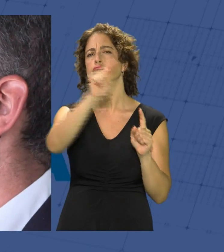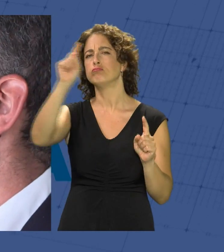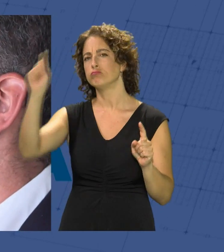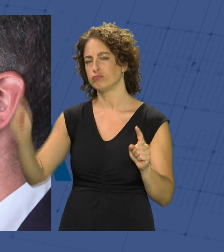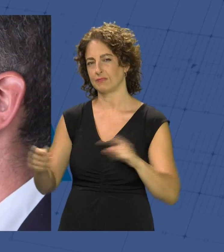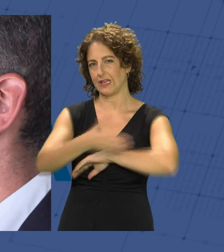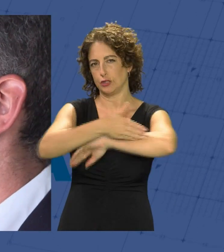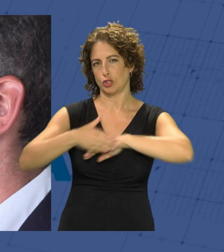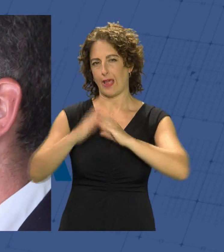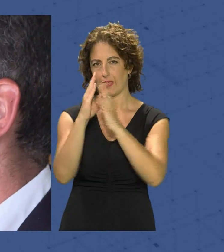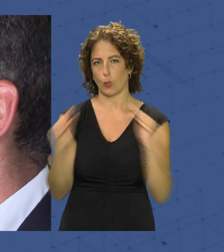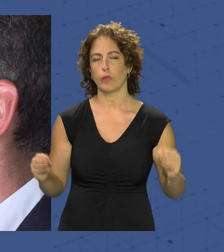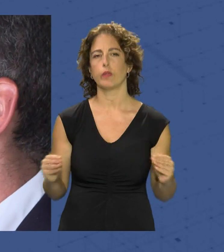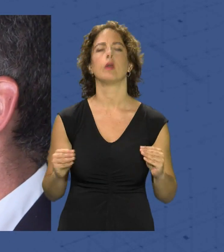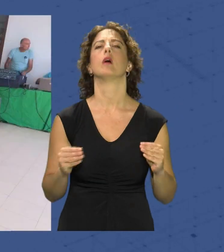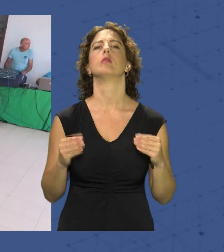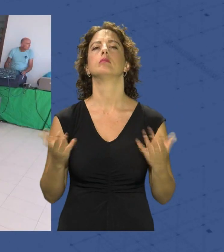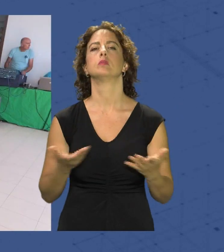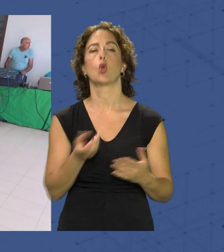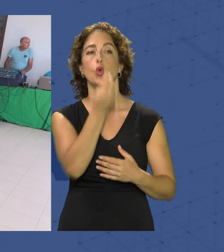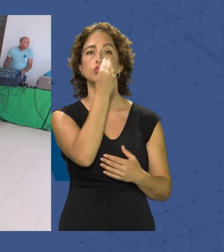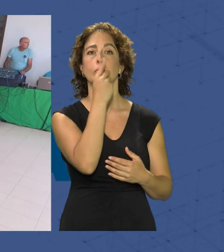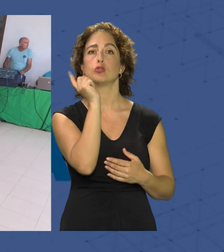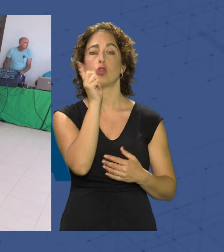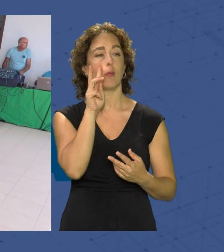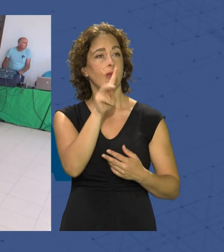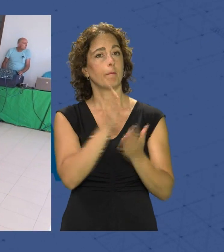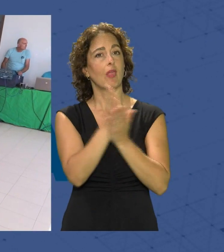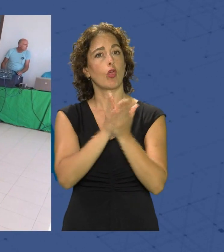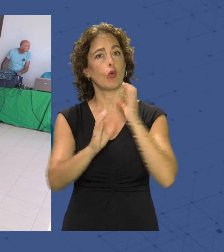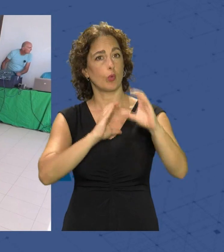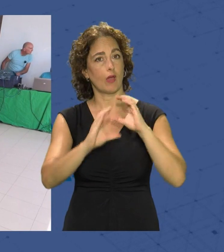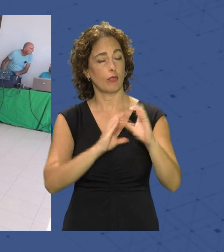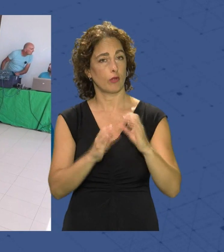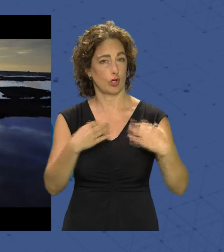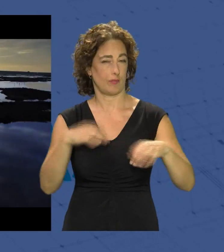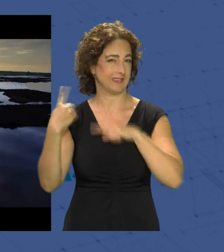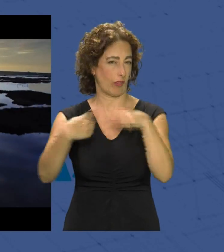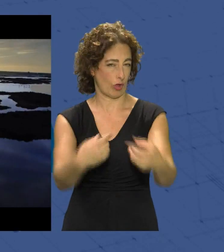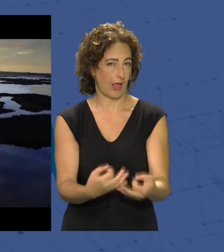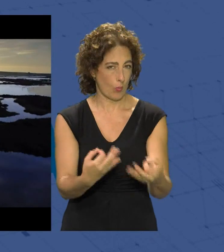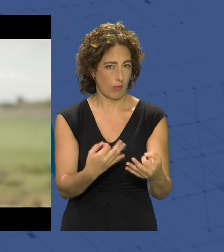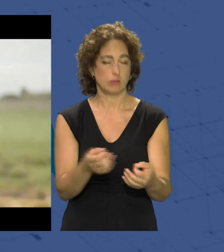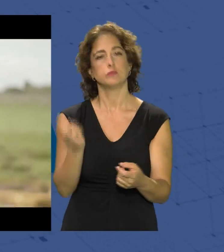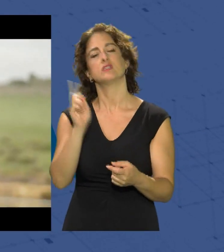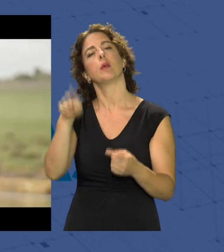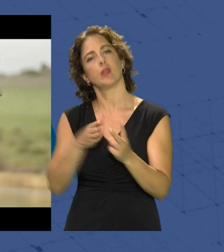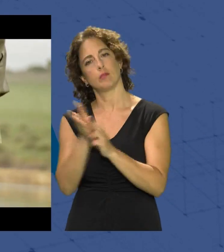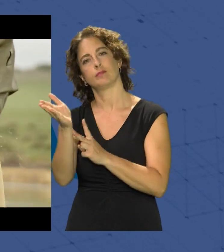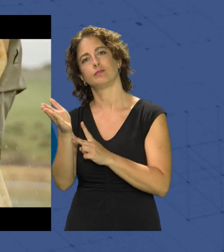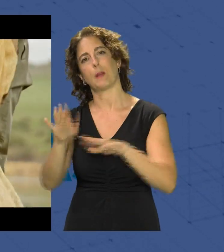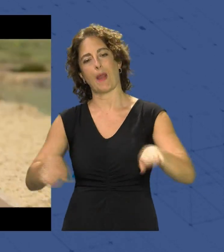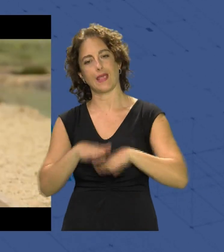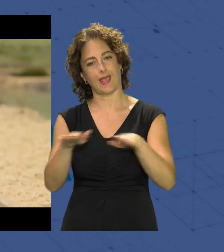litoral andaluz Va a llegar al consumidor no solo a través de los medios de comunicación tradicionales sino que va a llegar también a pie de